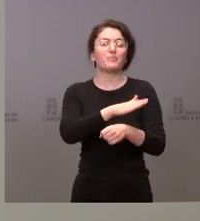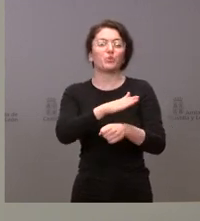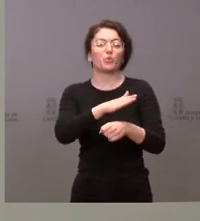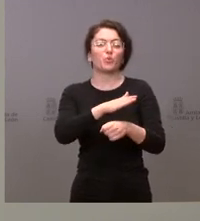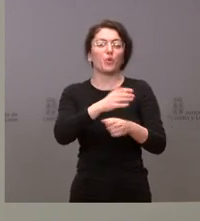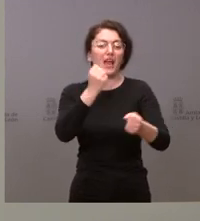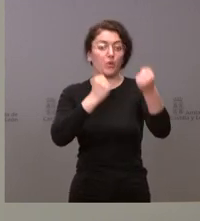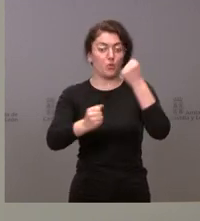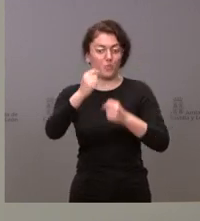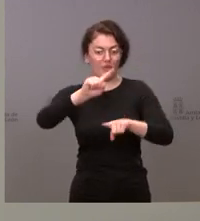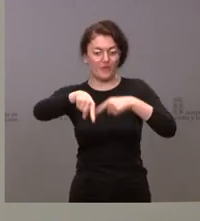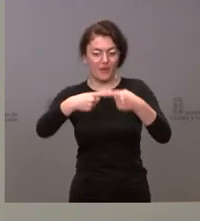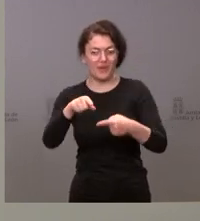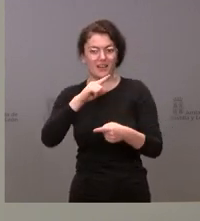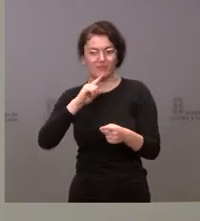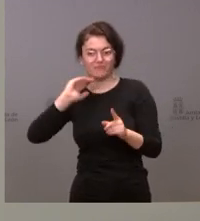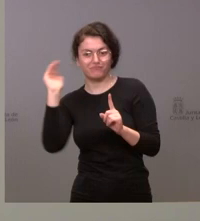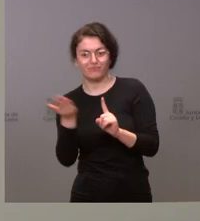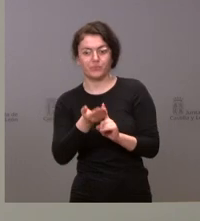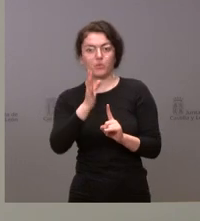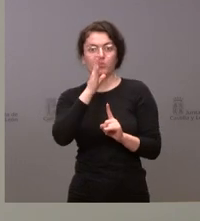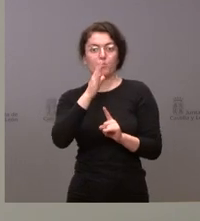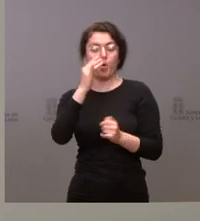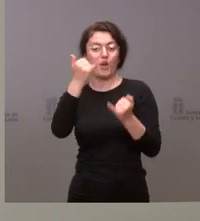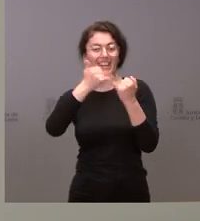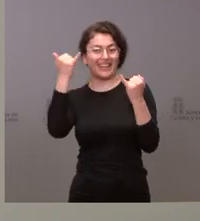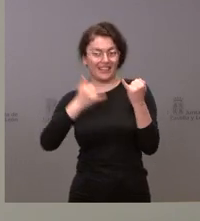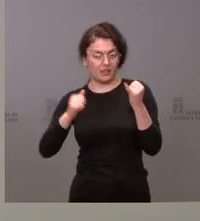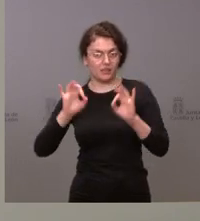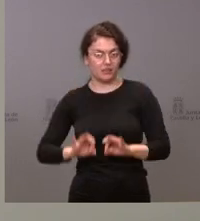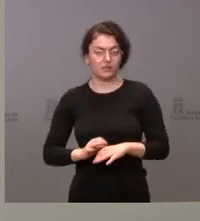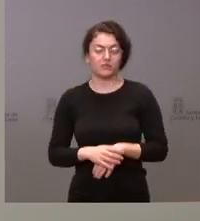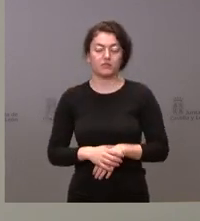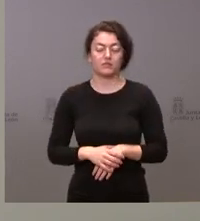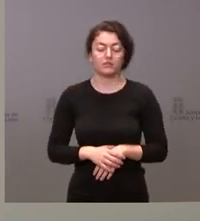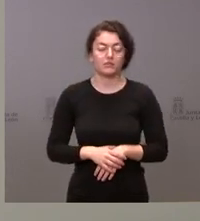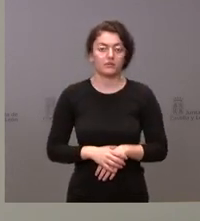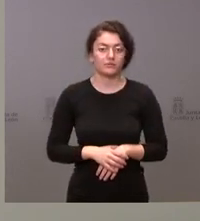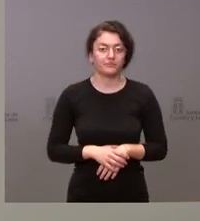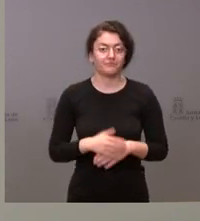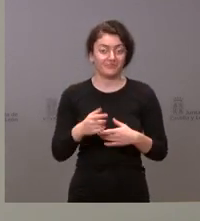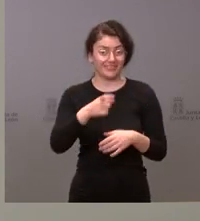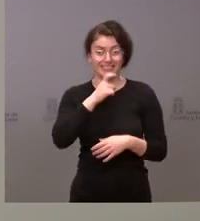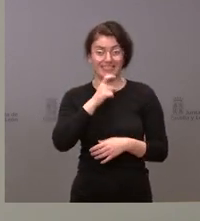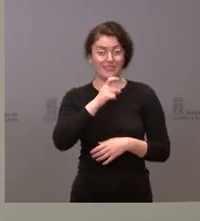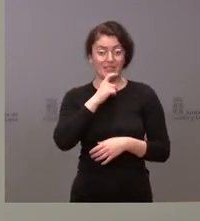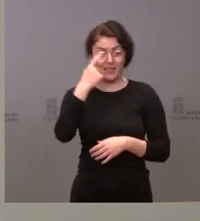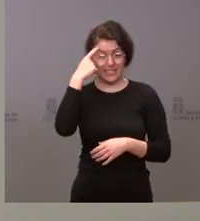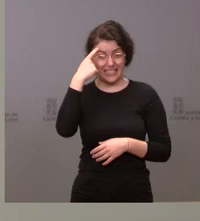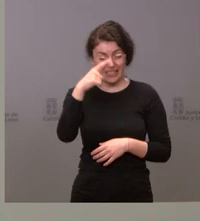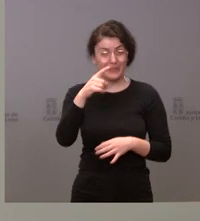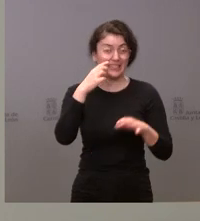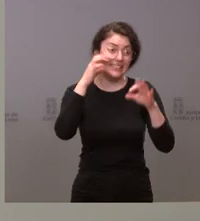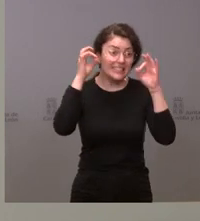impacto de acrecentar la crisis que atravesamos. Es difícil saber la cifra